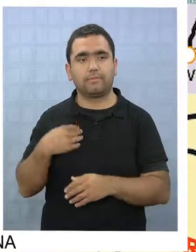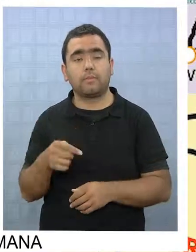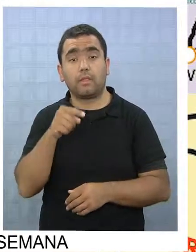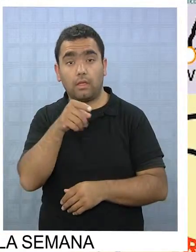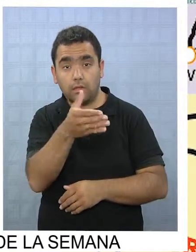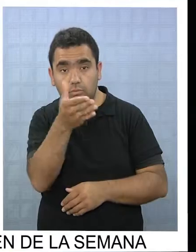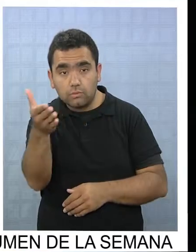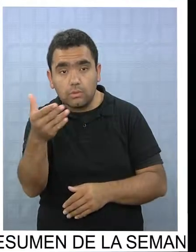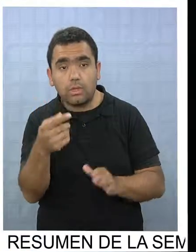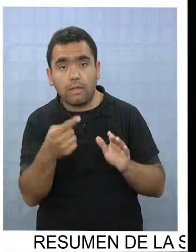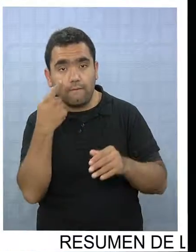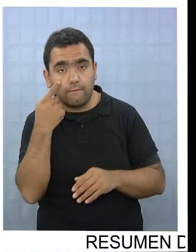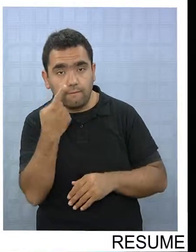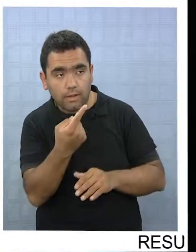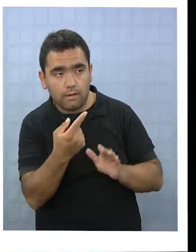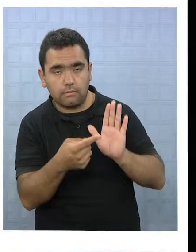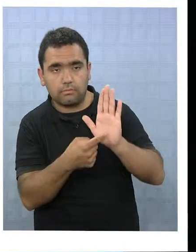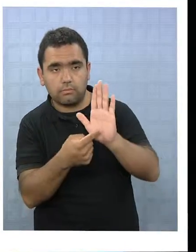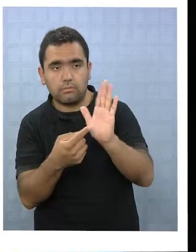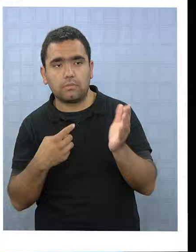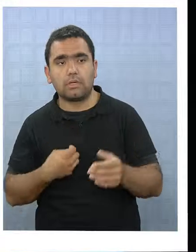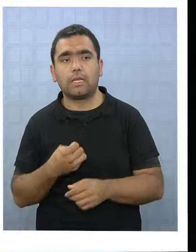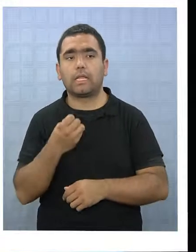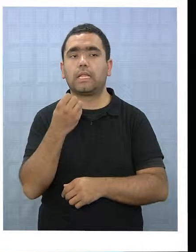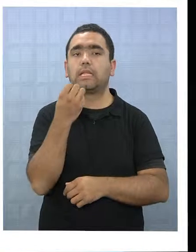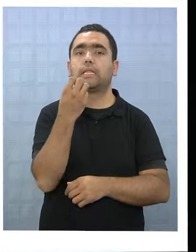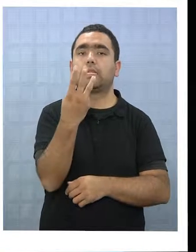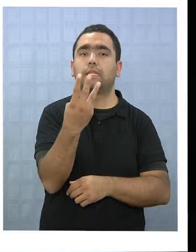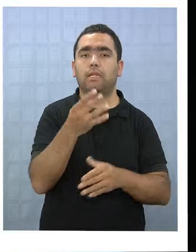que son los tres corredores, uno,